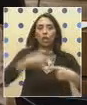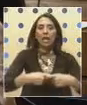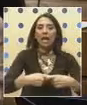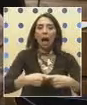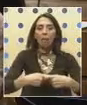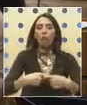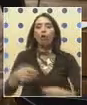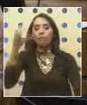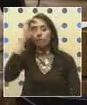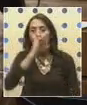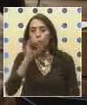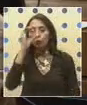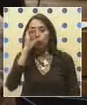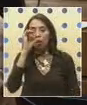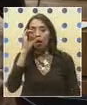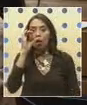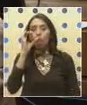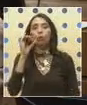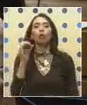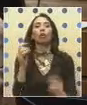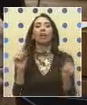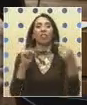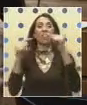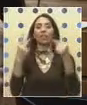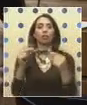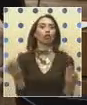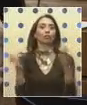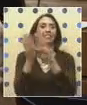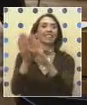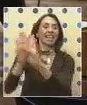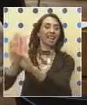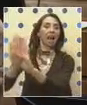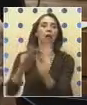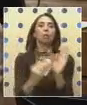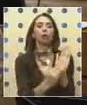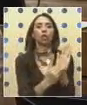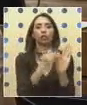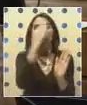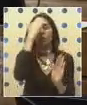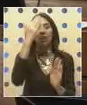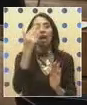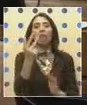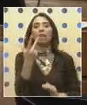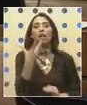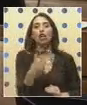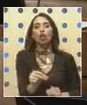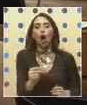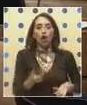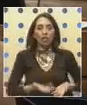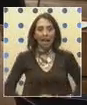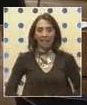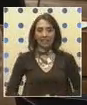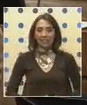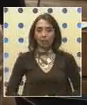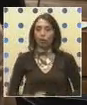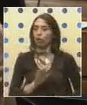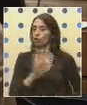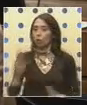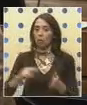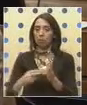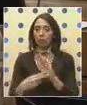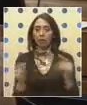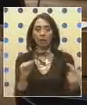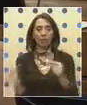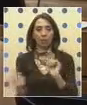Y buscamos cerrar ese debate a través de establecer un día del no nacido. Yo no tengo ningún problema en debatir